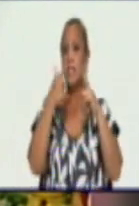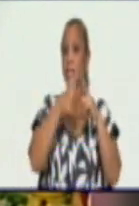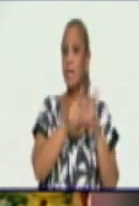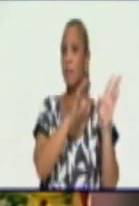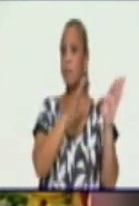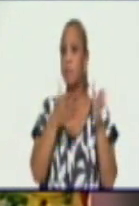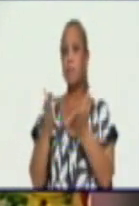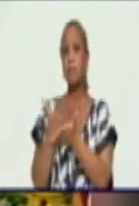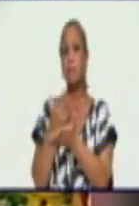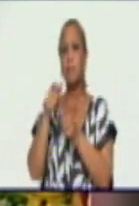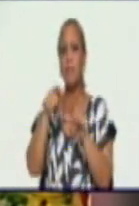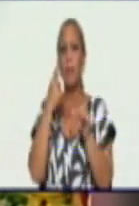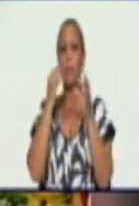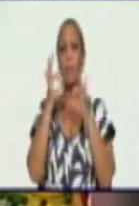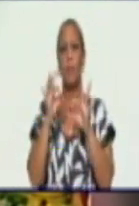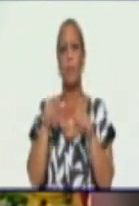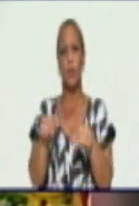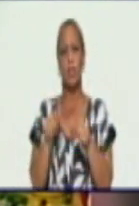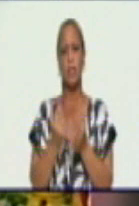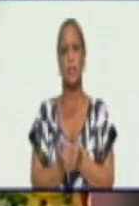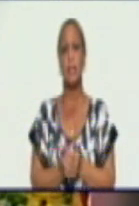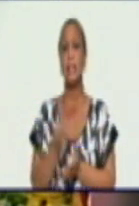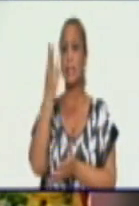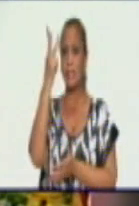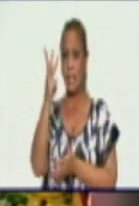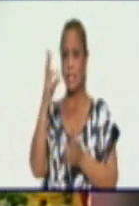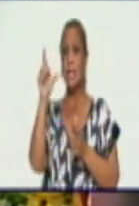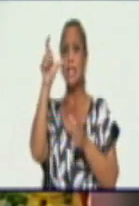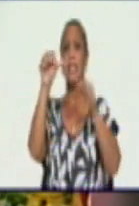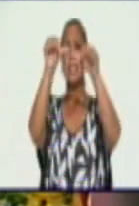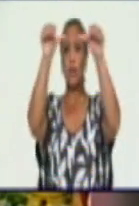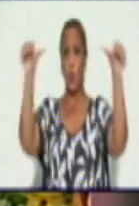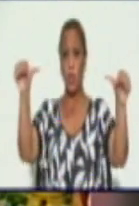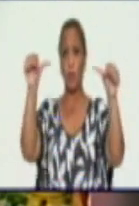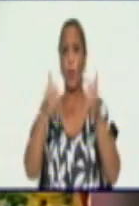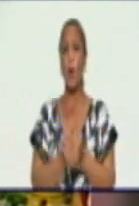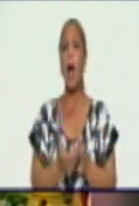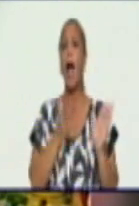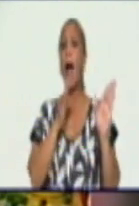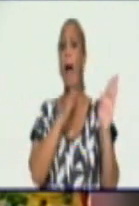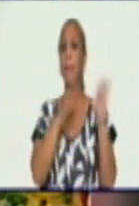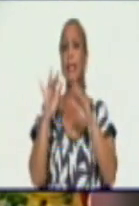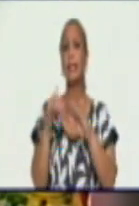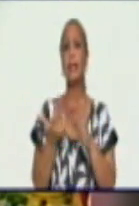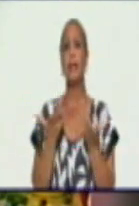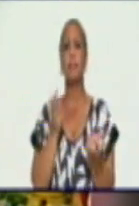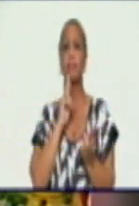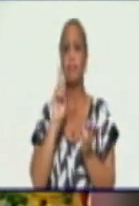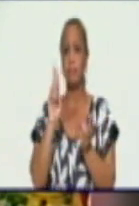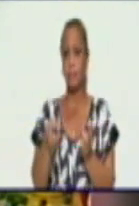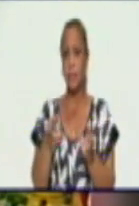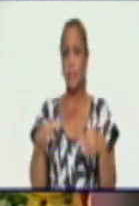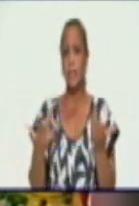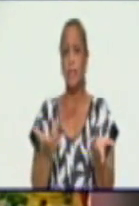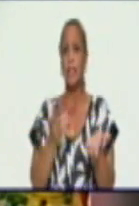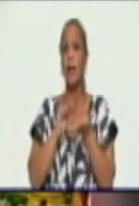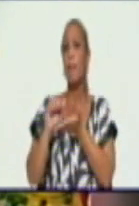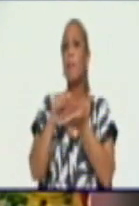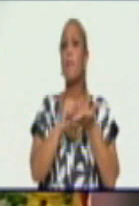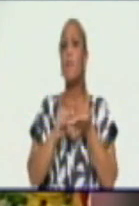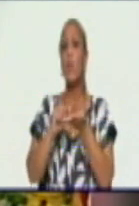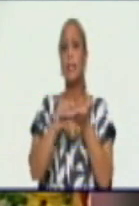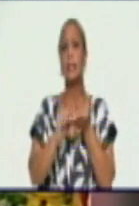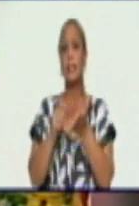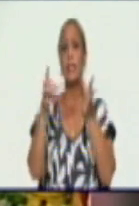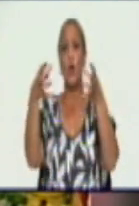categoría de protegidos tres circuitos a partir de decisiones que se tomaron con la puesta en servicio de los grupos electrónicos